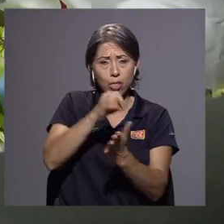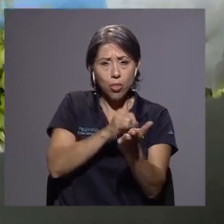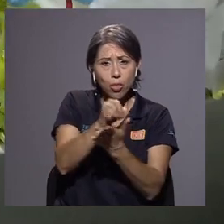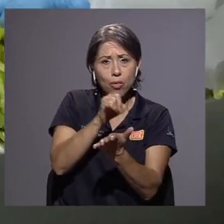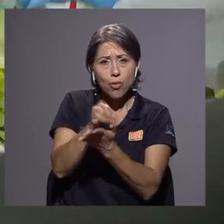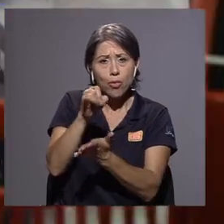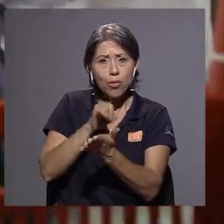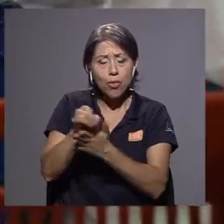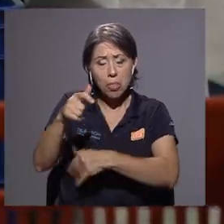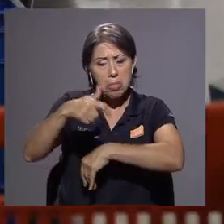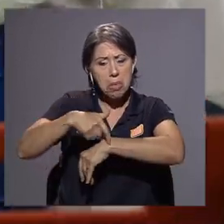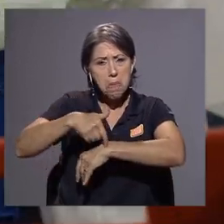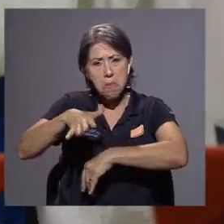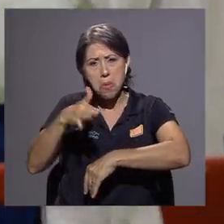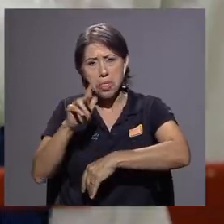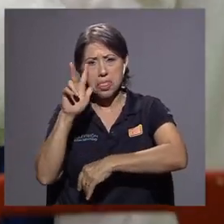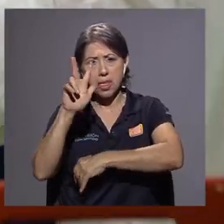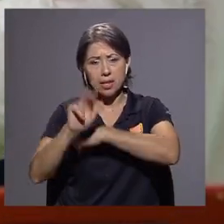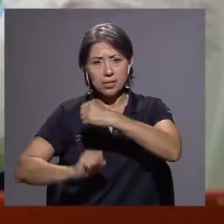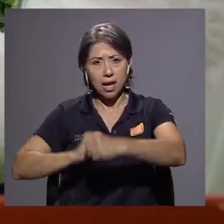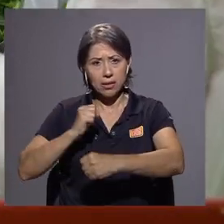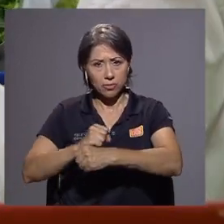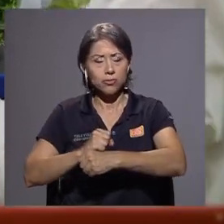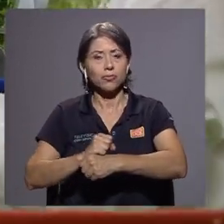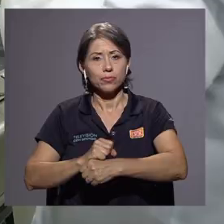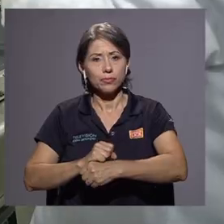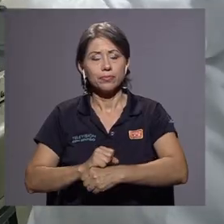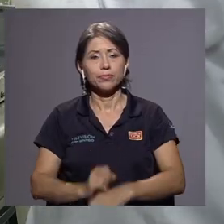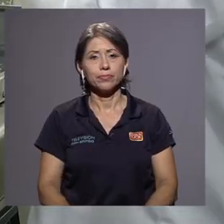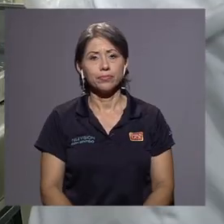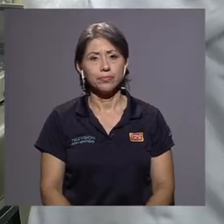una investigación que tardó alrededor de tres años.